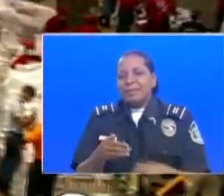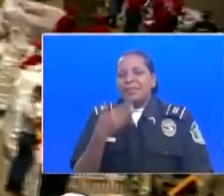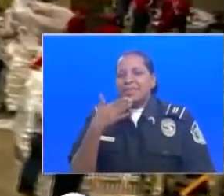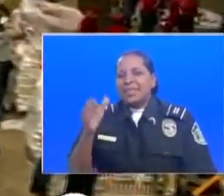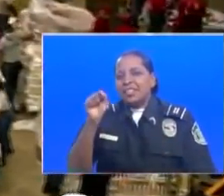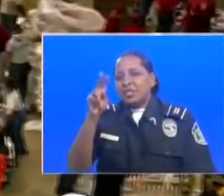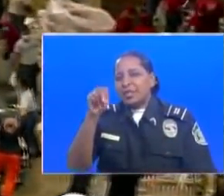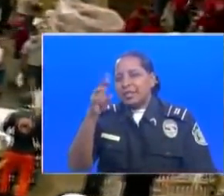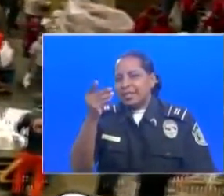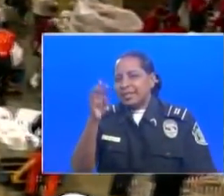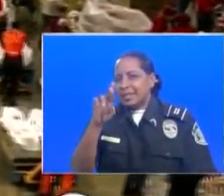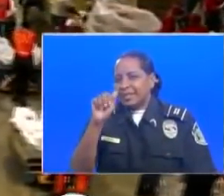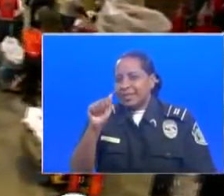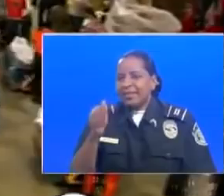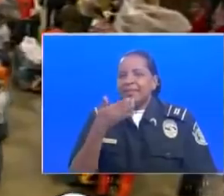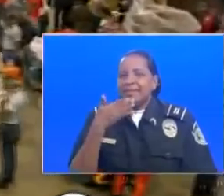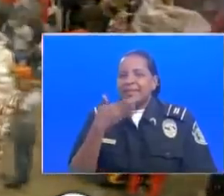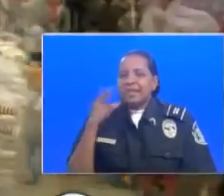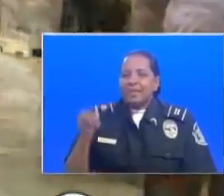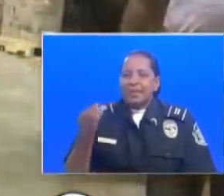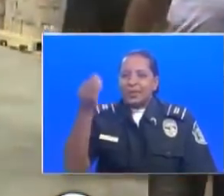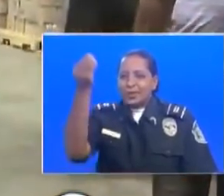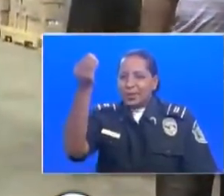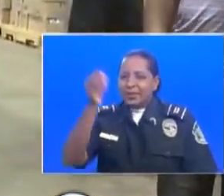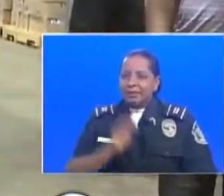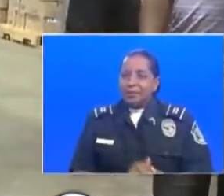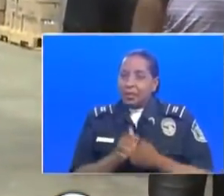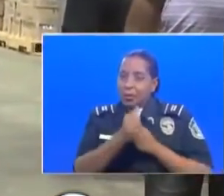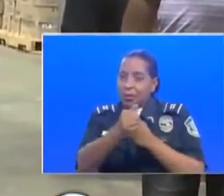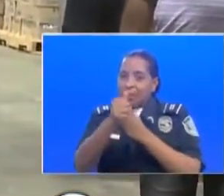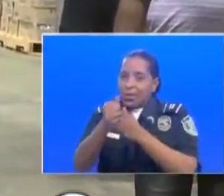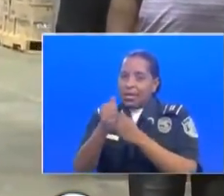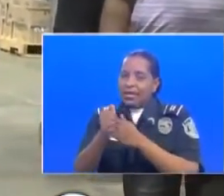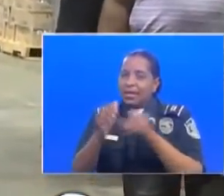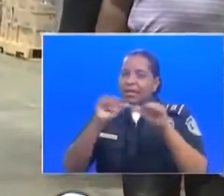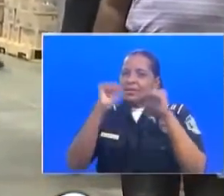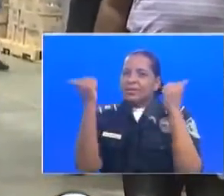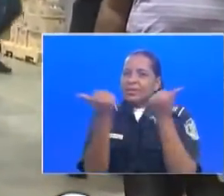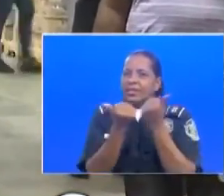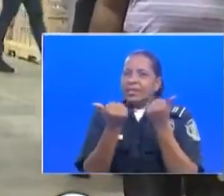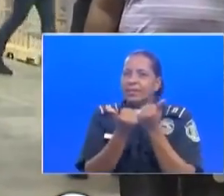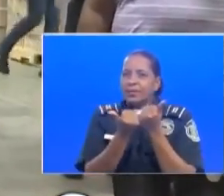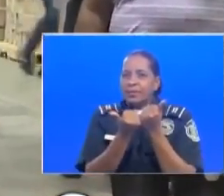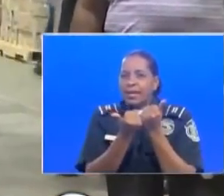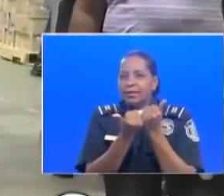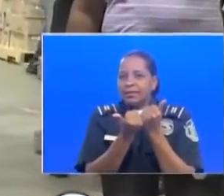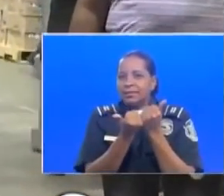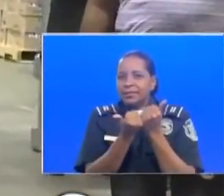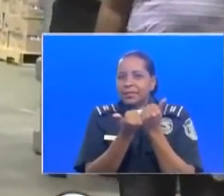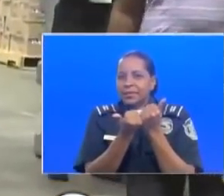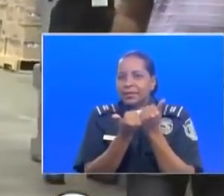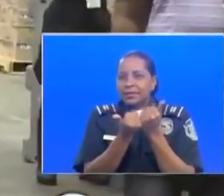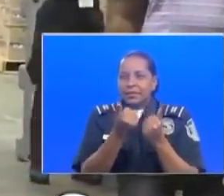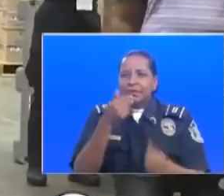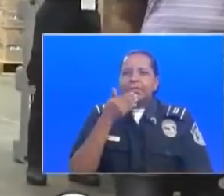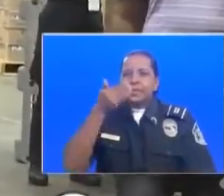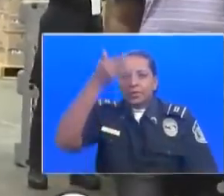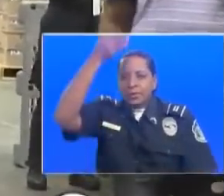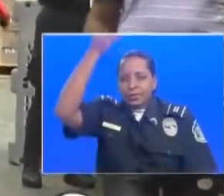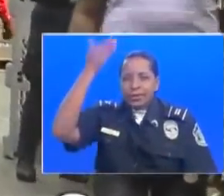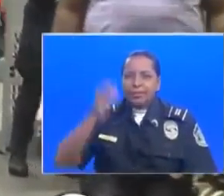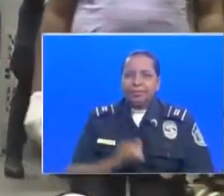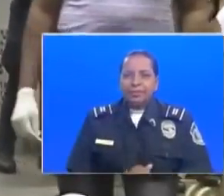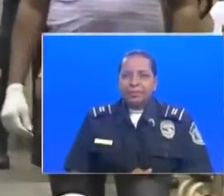esa información. Gracias a todos los chicos. También estamos con un dirigente de la Asociación Musulmana porque Panamá, señores, es un crisol de